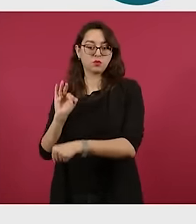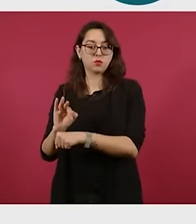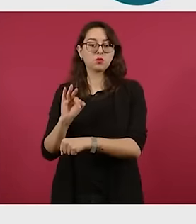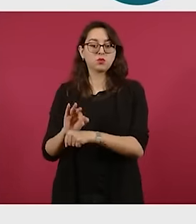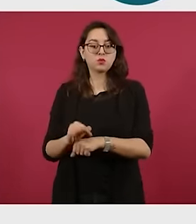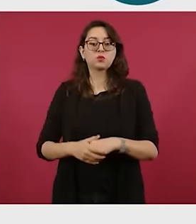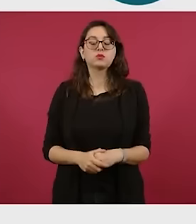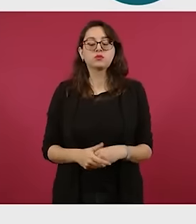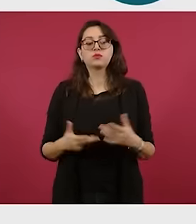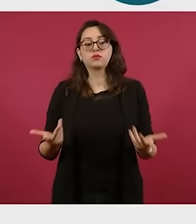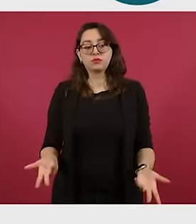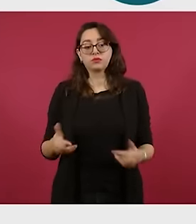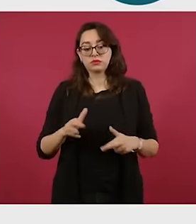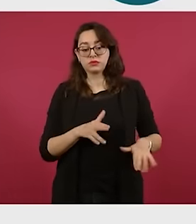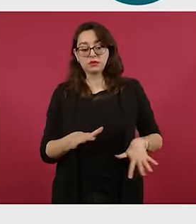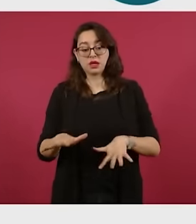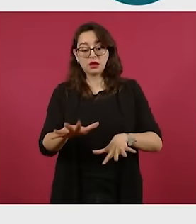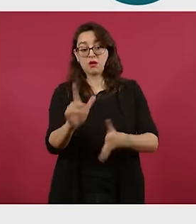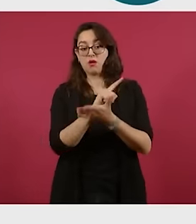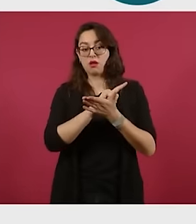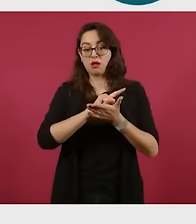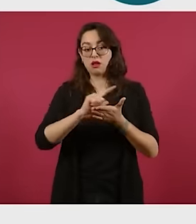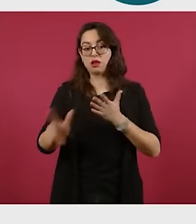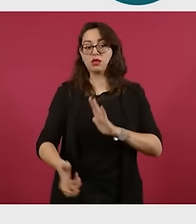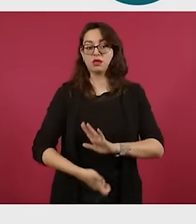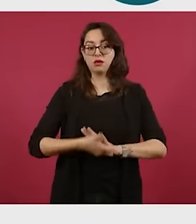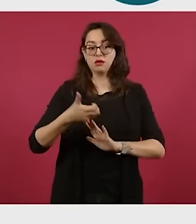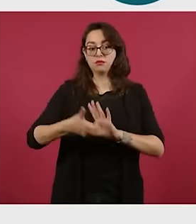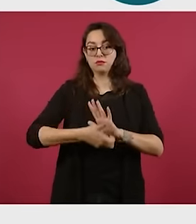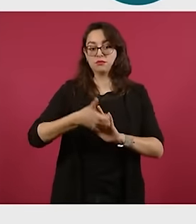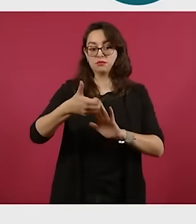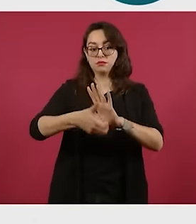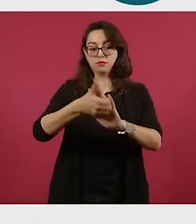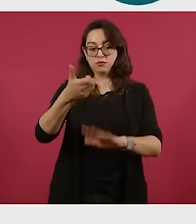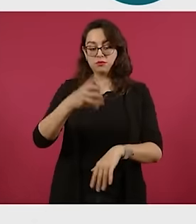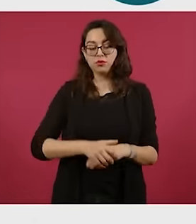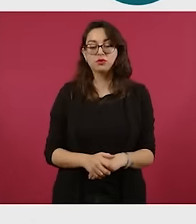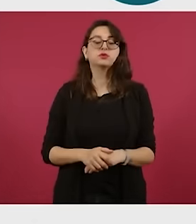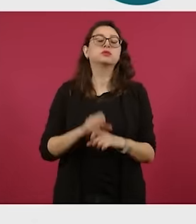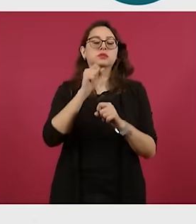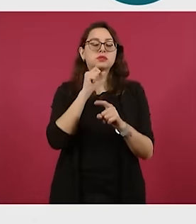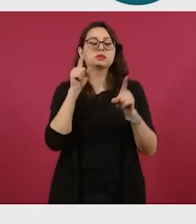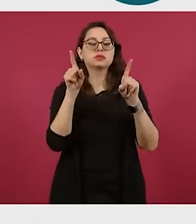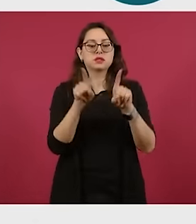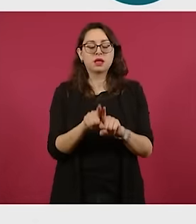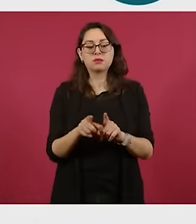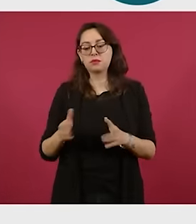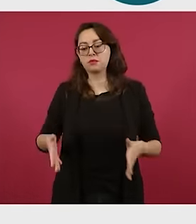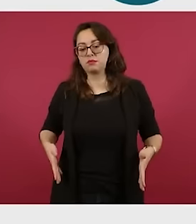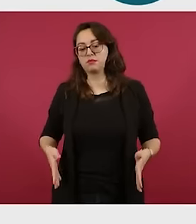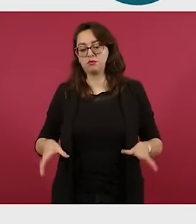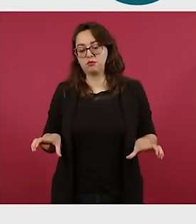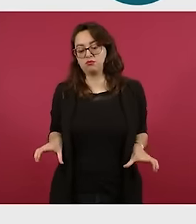proyecto son desasolve de los ríos, bobos y chapachapa, la rehabilitación de espigones y bordos en